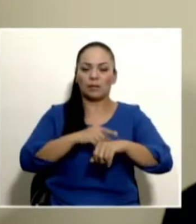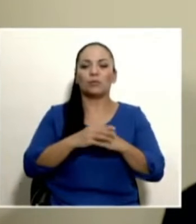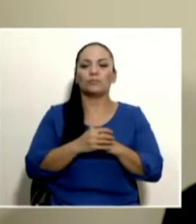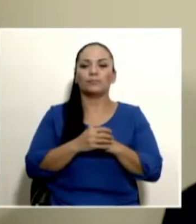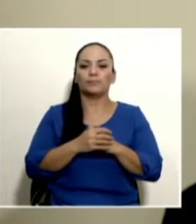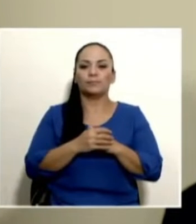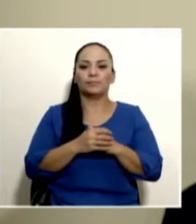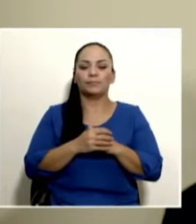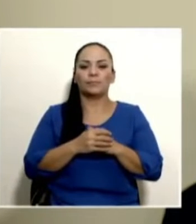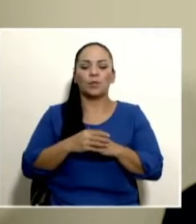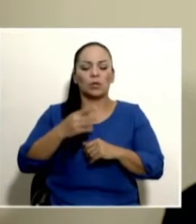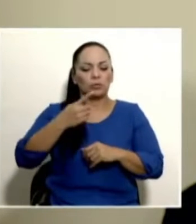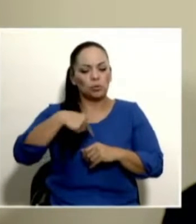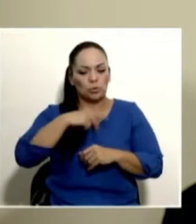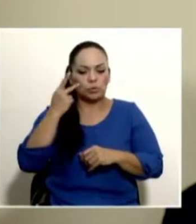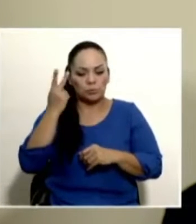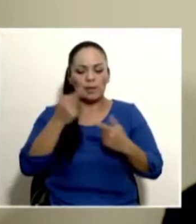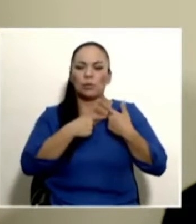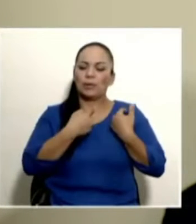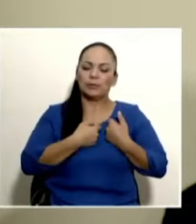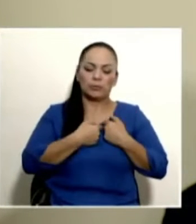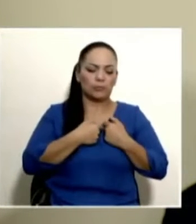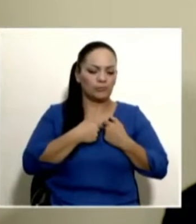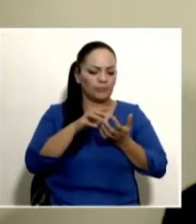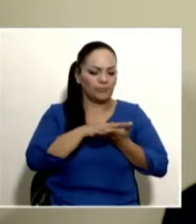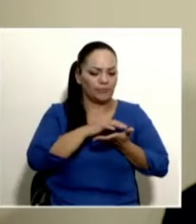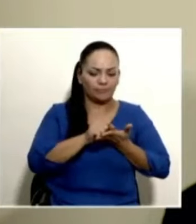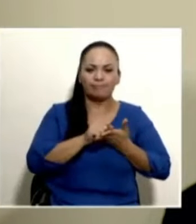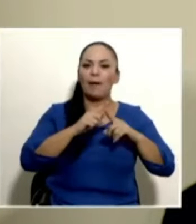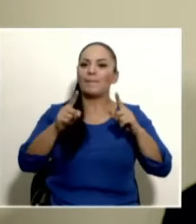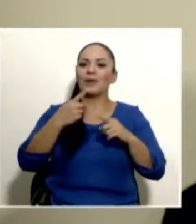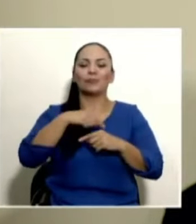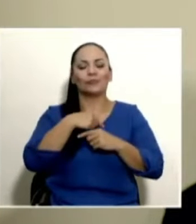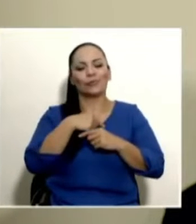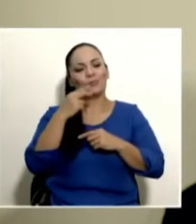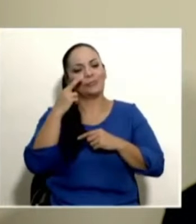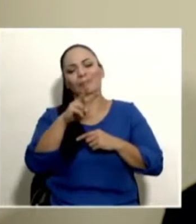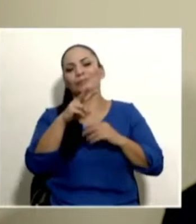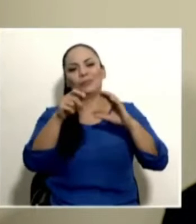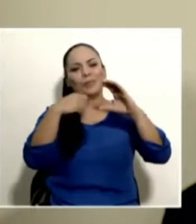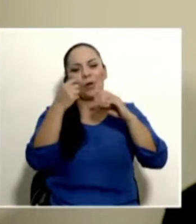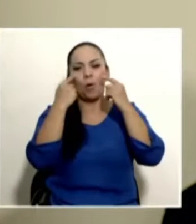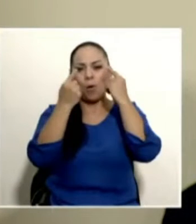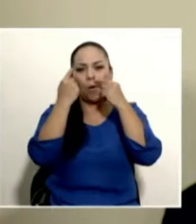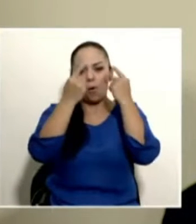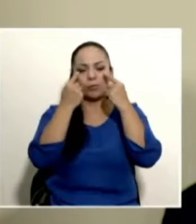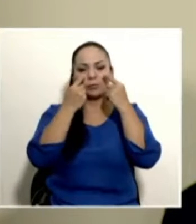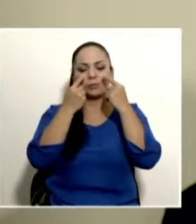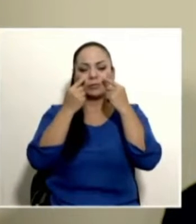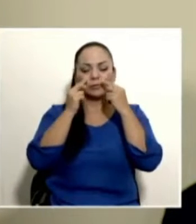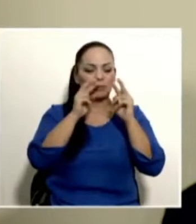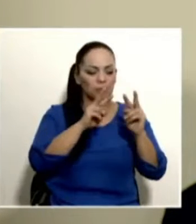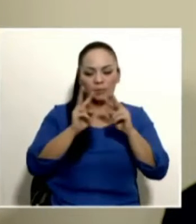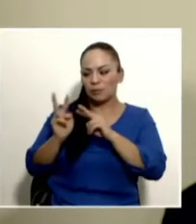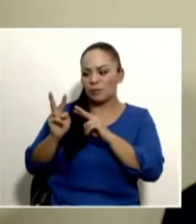Aún con nuestro corazón desgarrado, nos quedamos con su última mirada, que fue una mirada de misericordia.